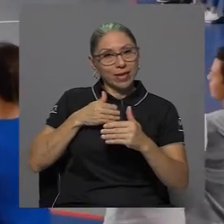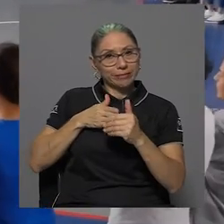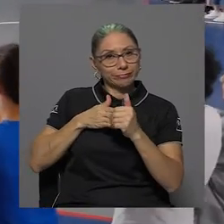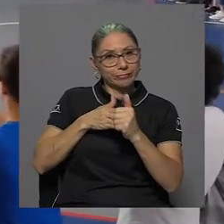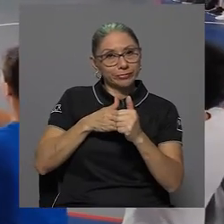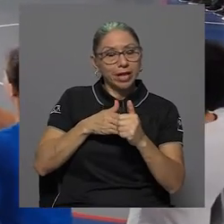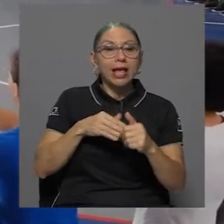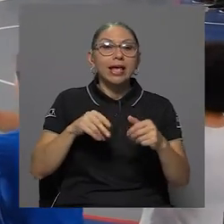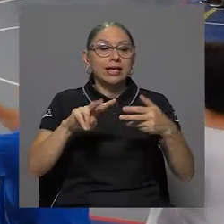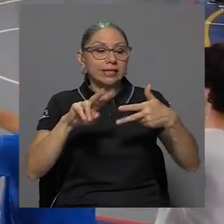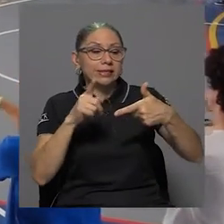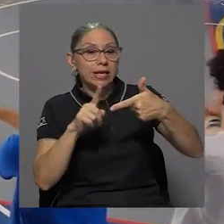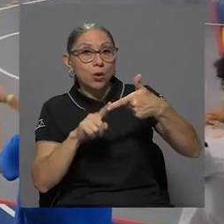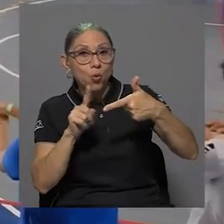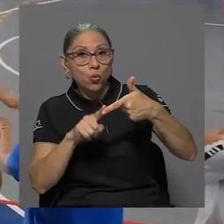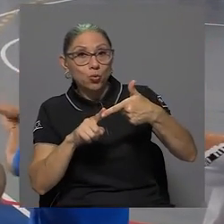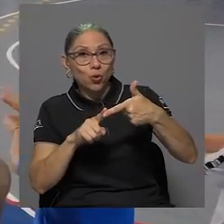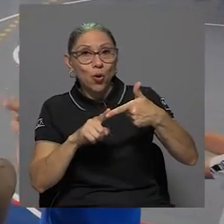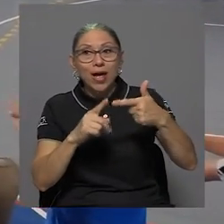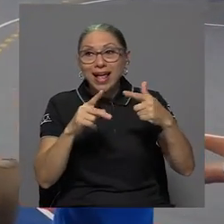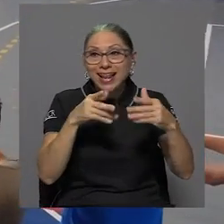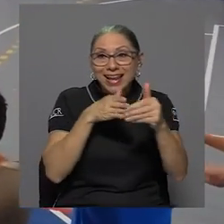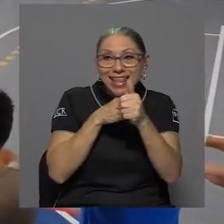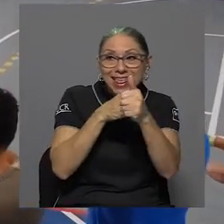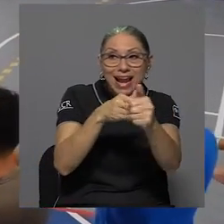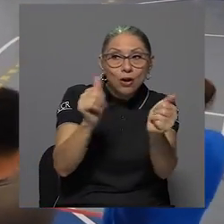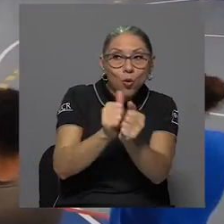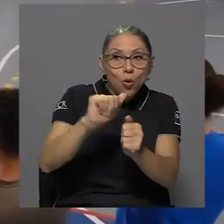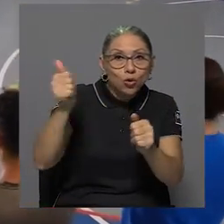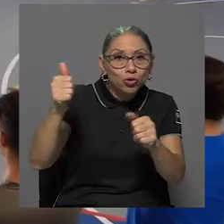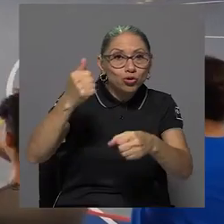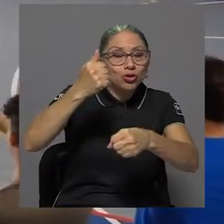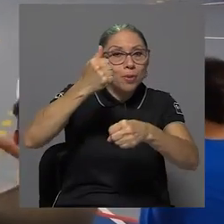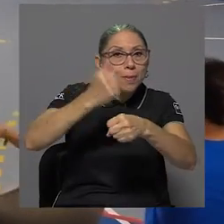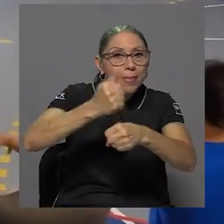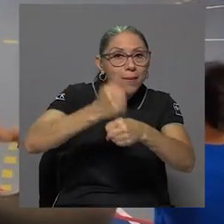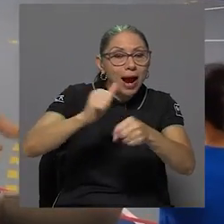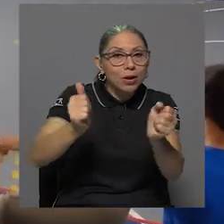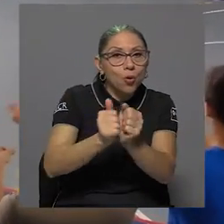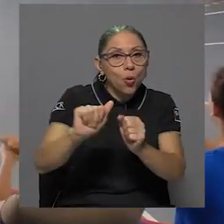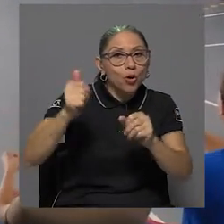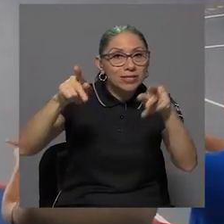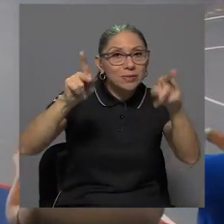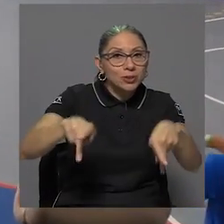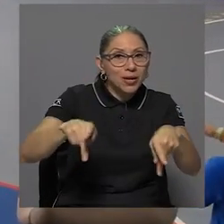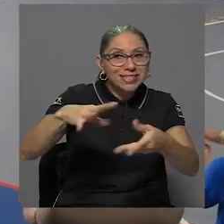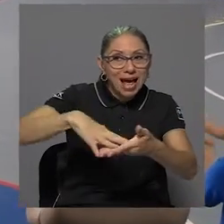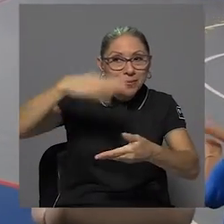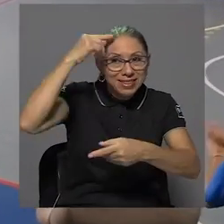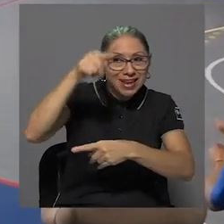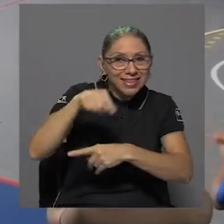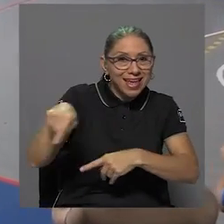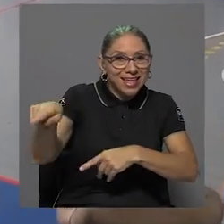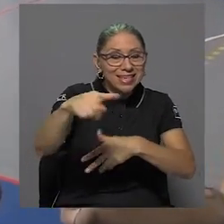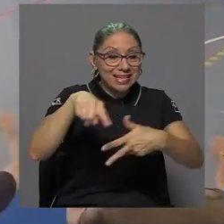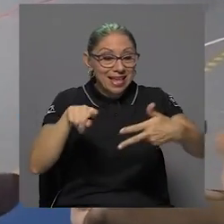segundo módulo trata de liderar con otros y de trabajar con otras personas y comenzar a aprender sobre las demás personas. Y el tercer módulo trata ya la